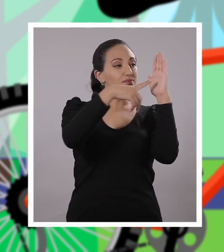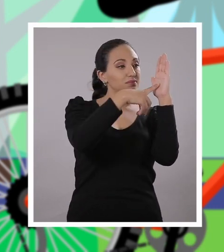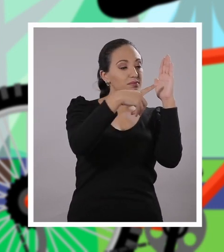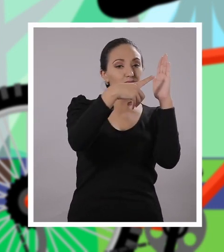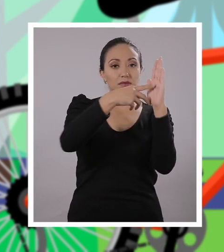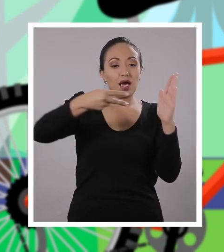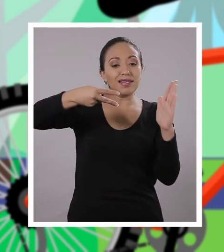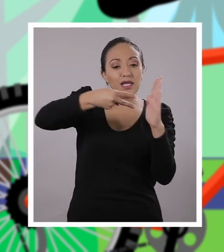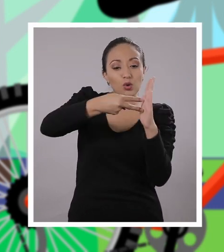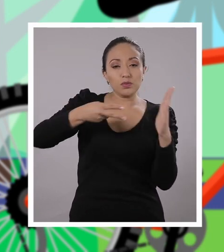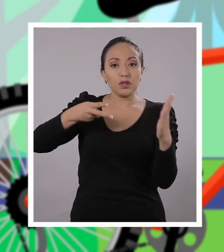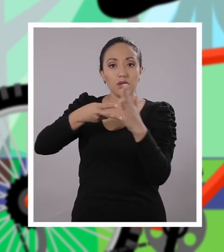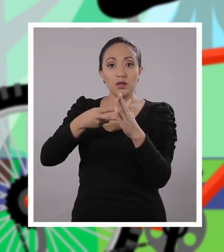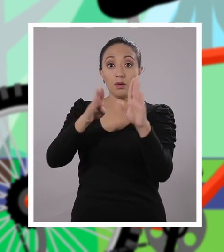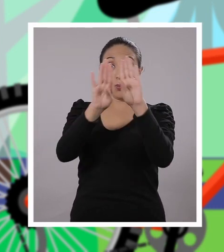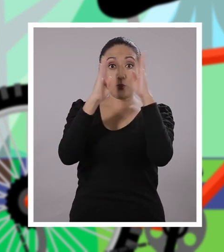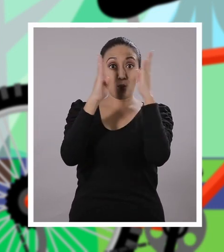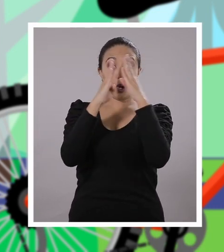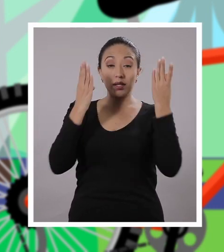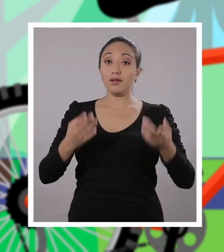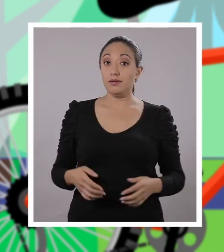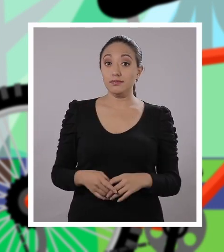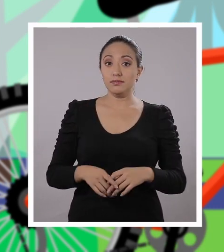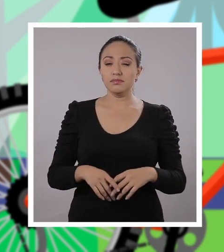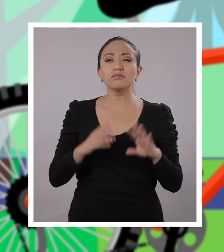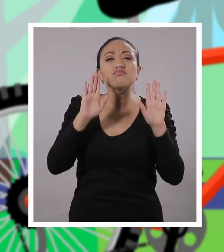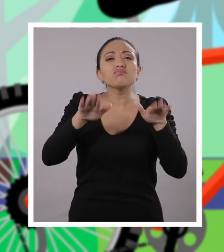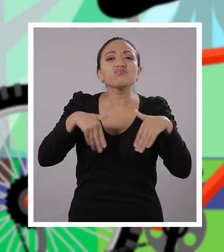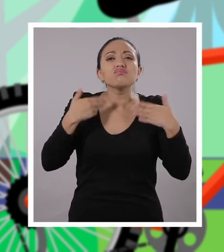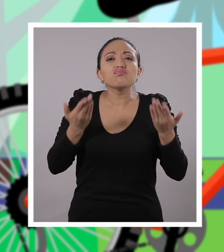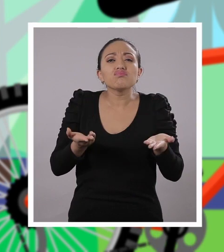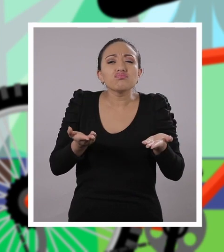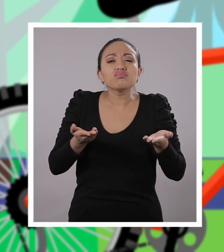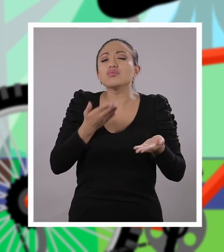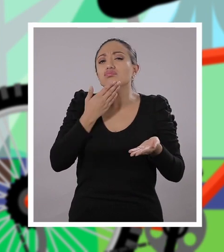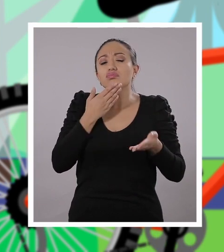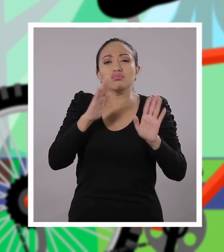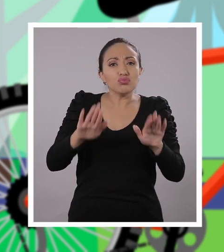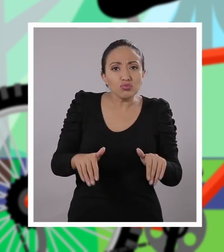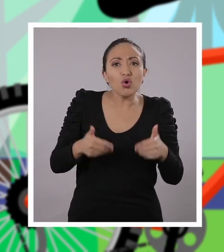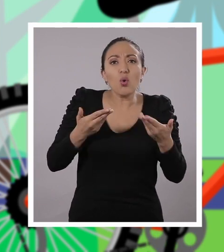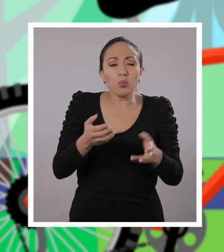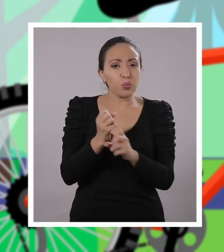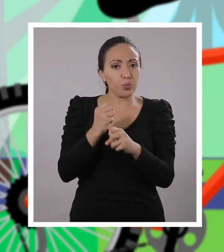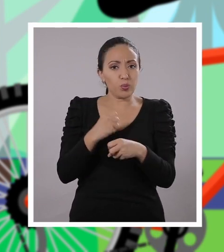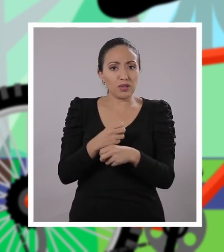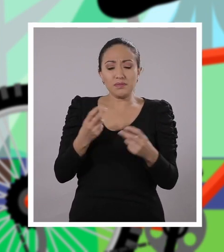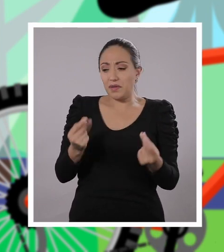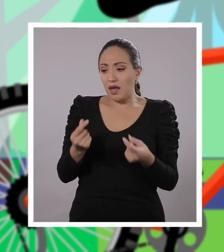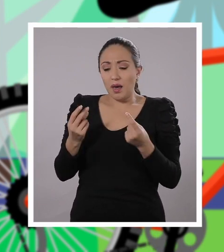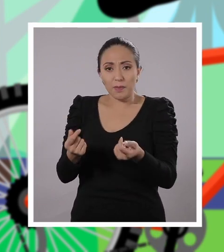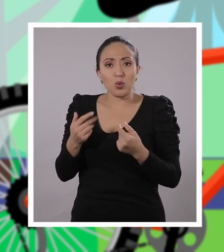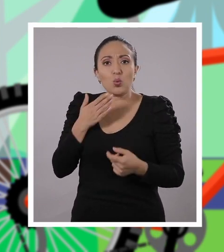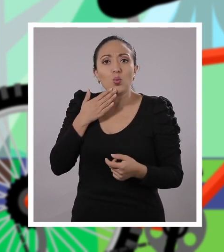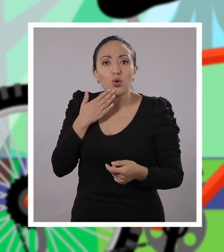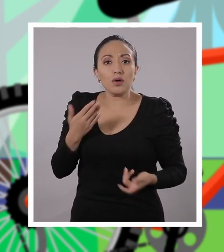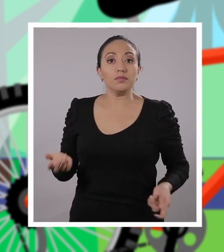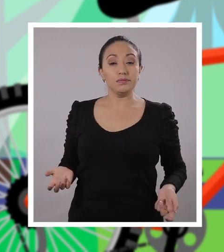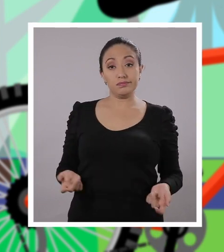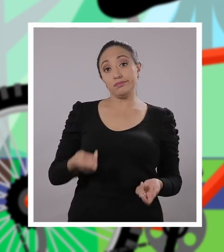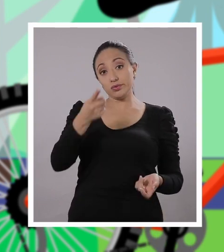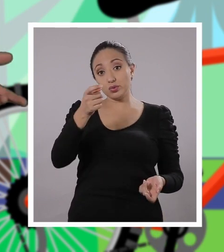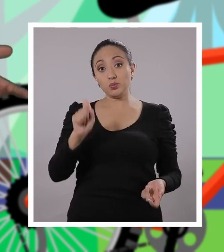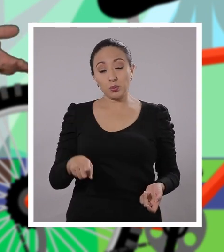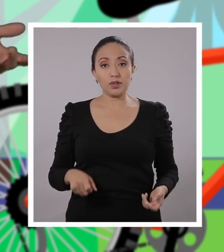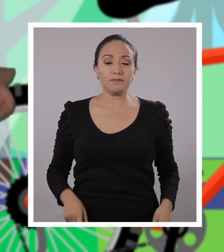los interruptores y las puertas de nuestro hogar. ¿Cómo lo vamos a recordar y cómo lo vamos a hacer de una manera más ágil?